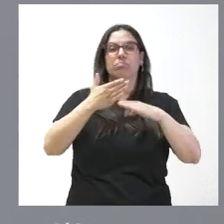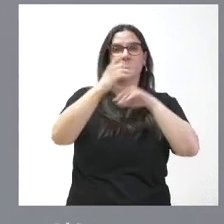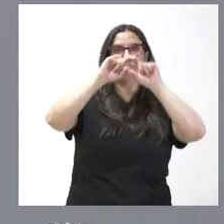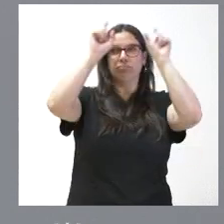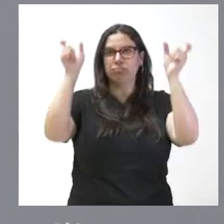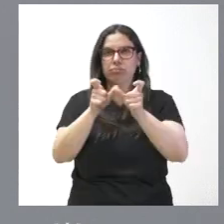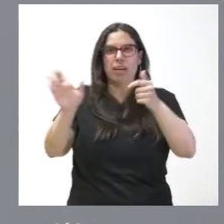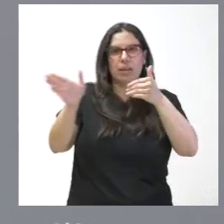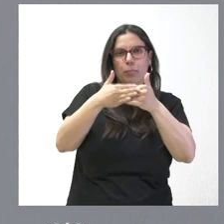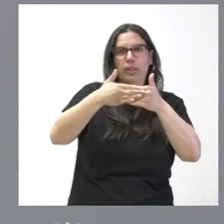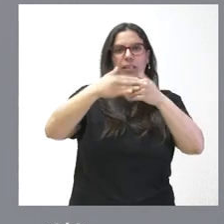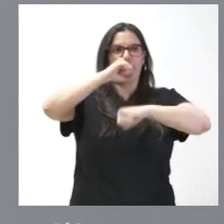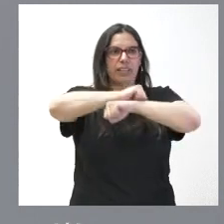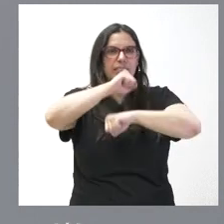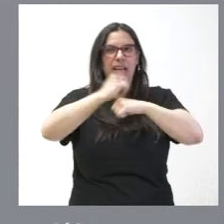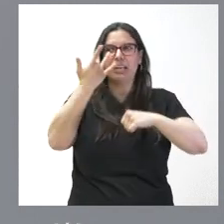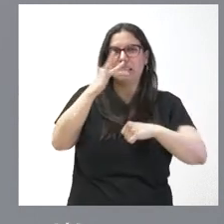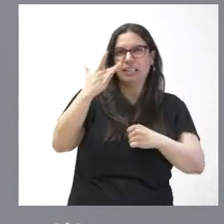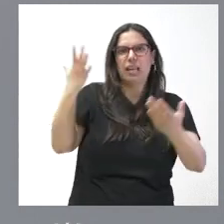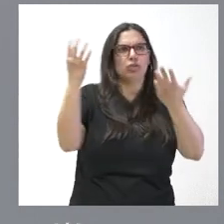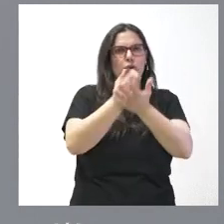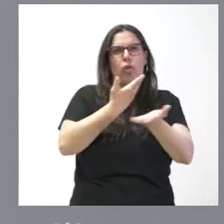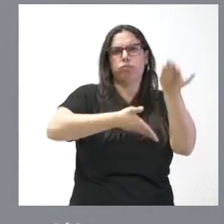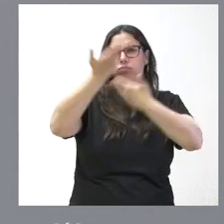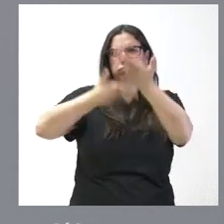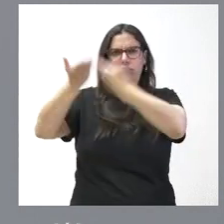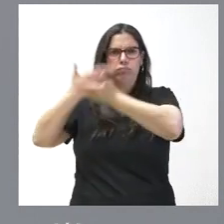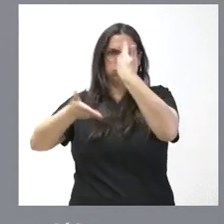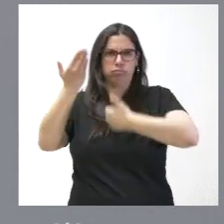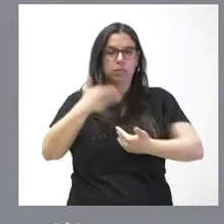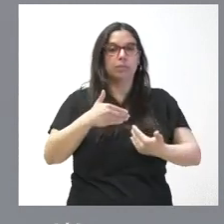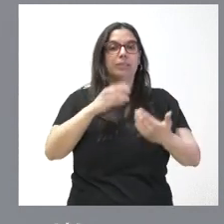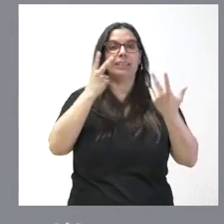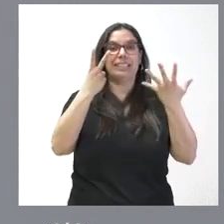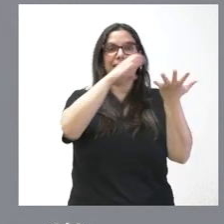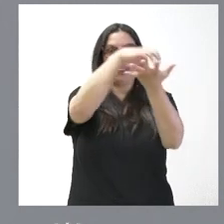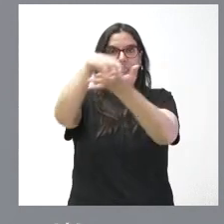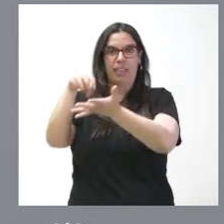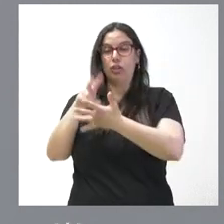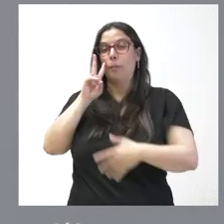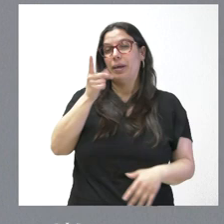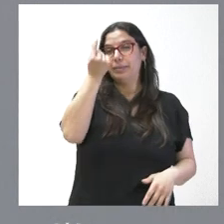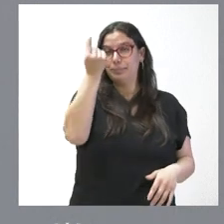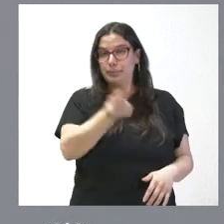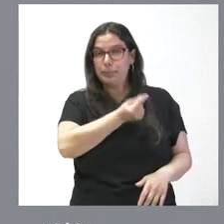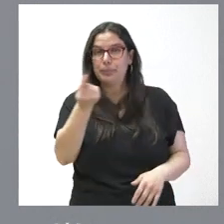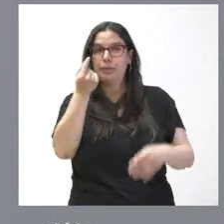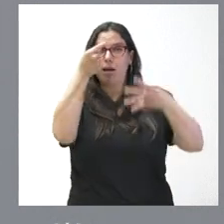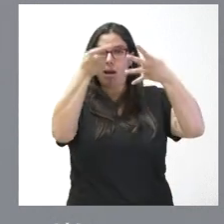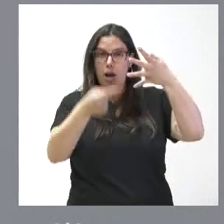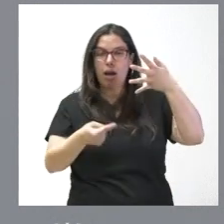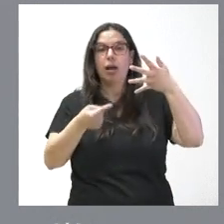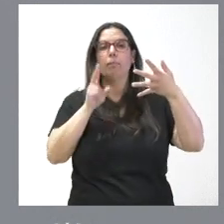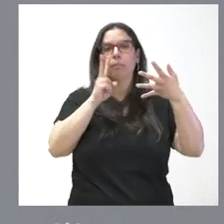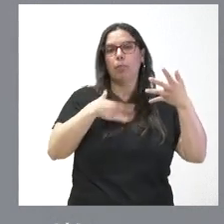el aislamiento, los vidrios en estos siete centros y tienen ustedes la inversión y la relación de cada uno de ellos con